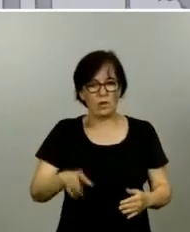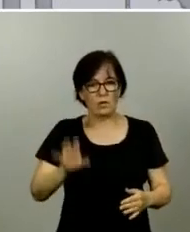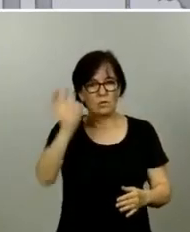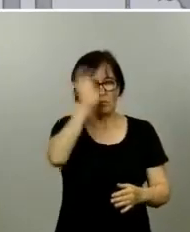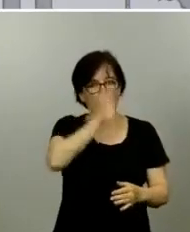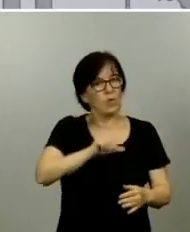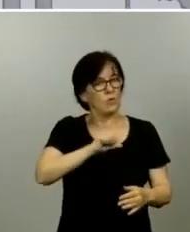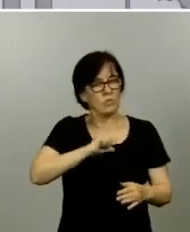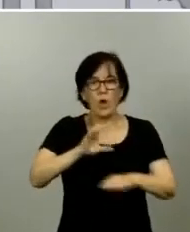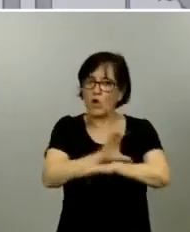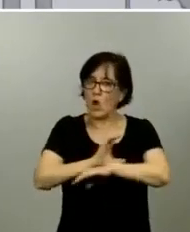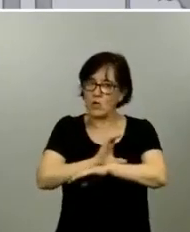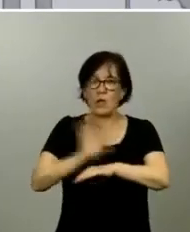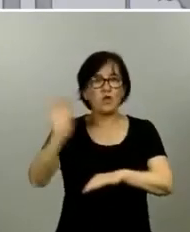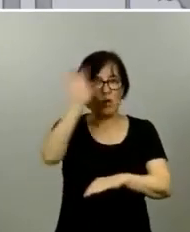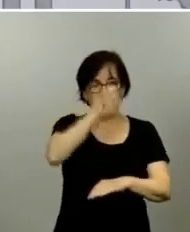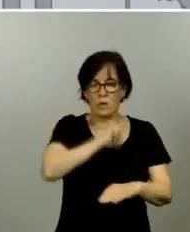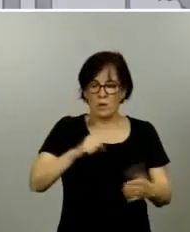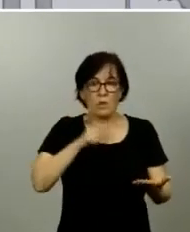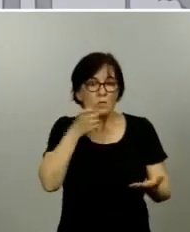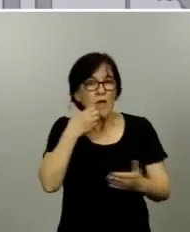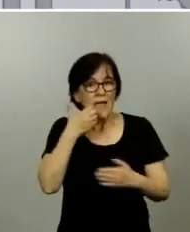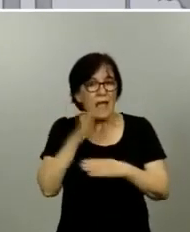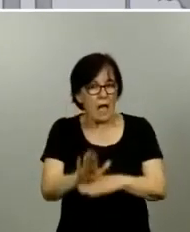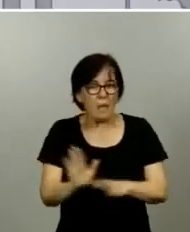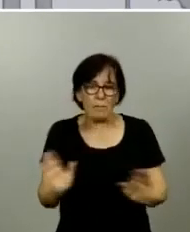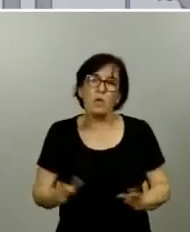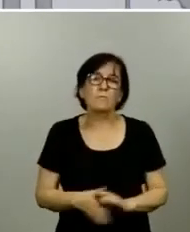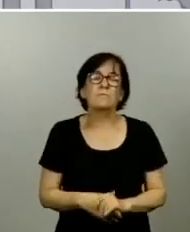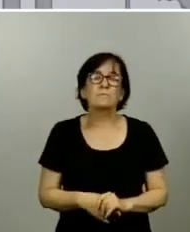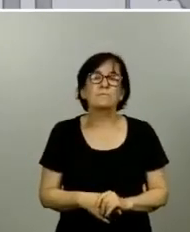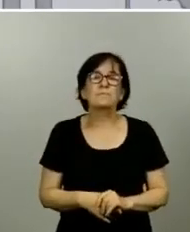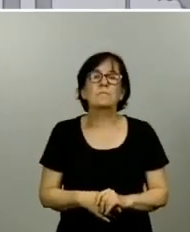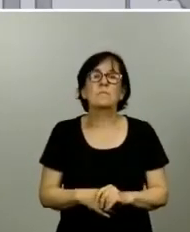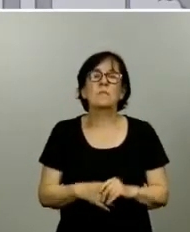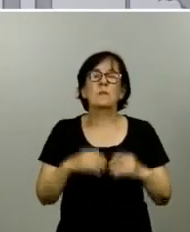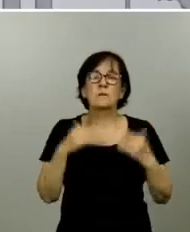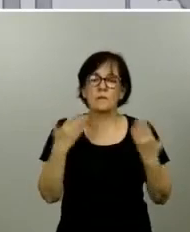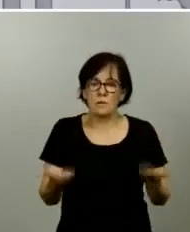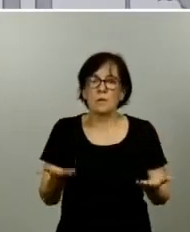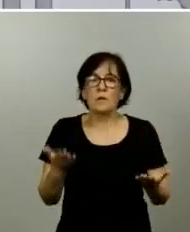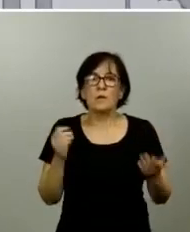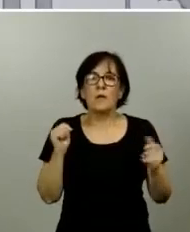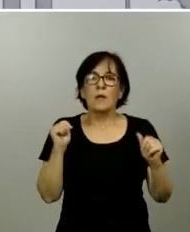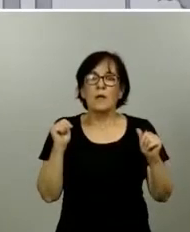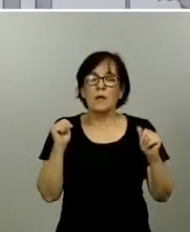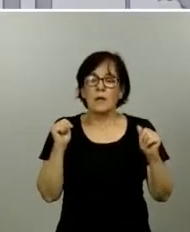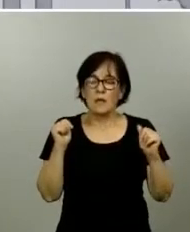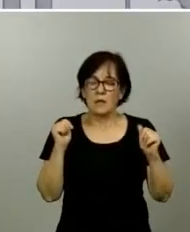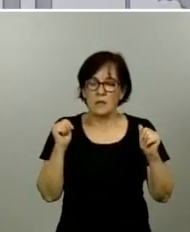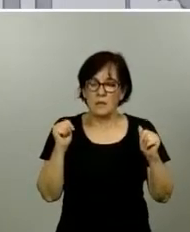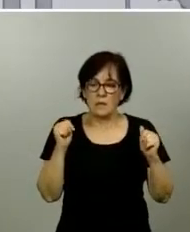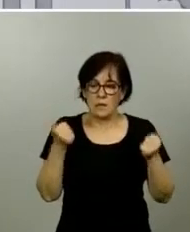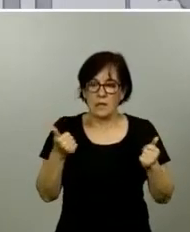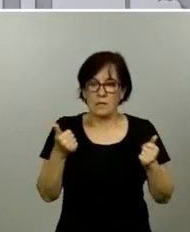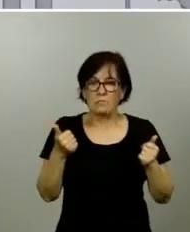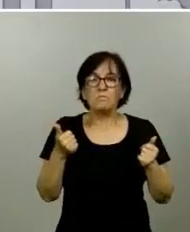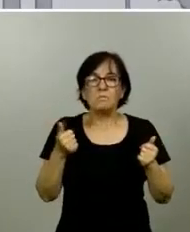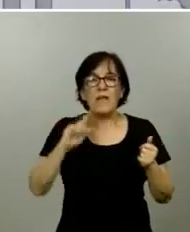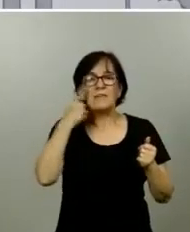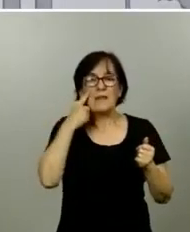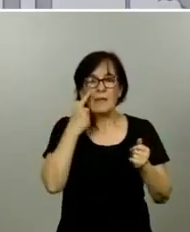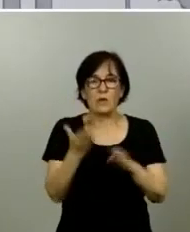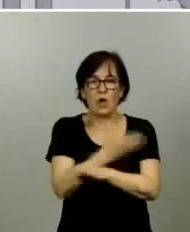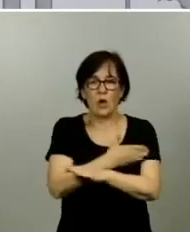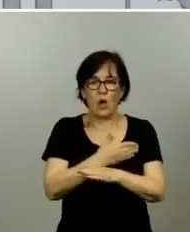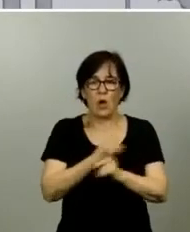y poner como ejemplo porque es lo que hay que hacer. Por tanto, en principio, la detección precoz está funcionando y si las cosas se hacen